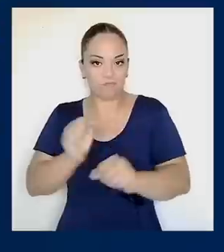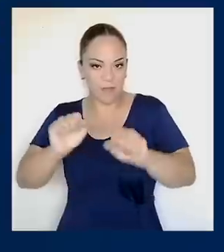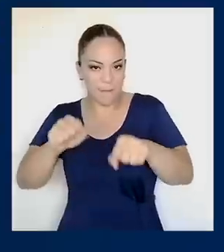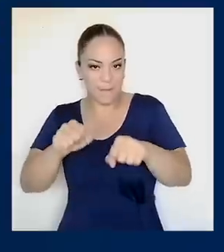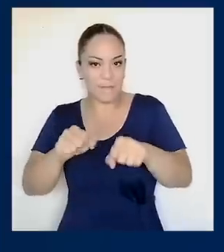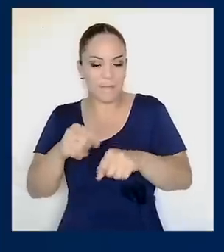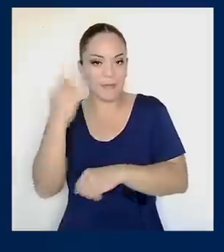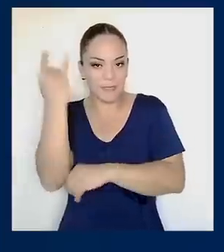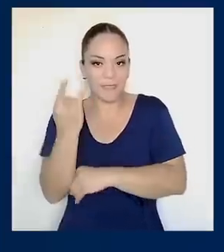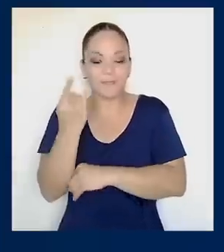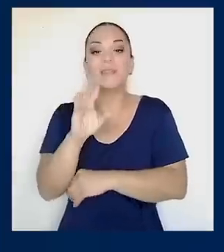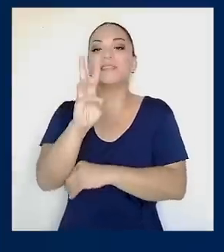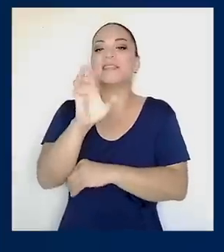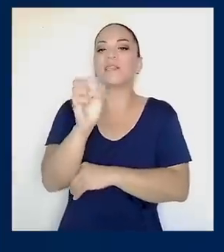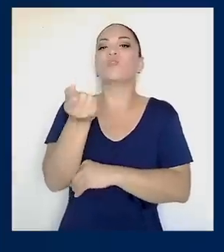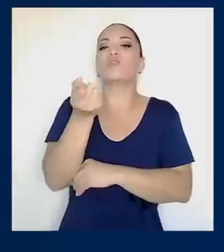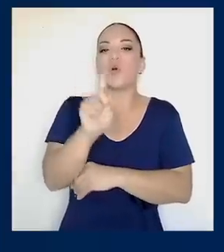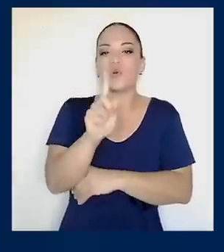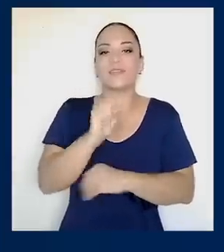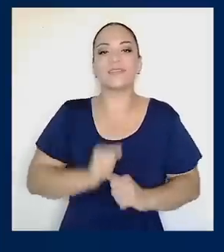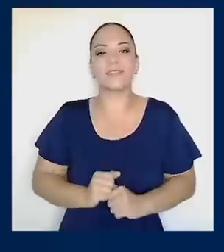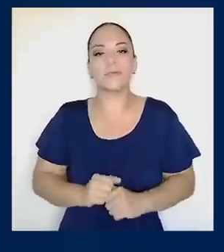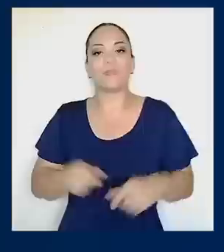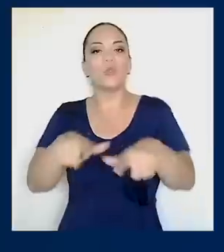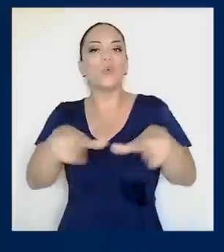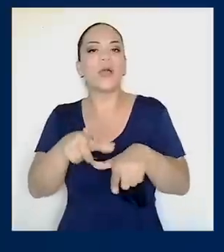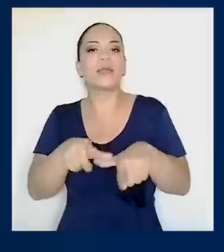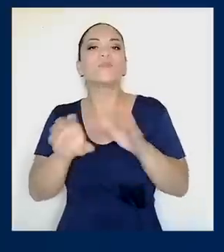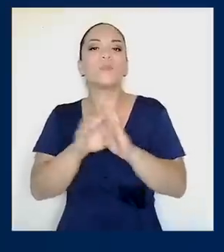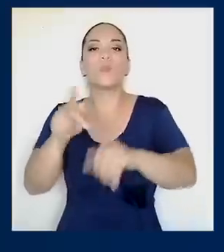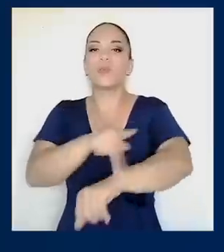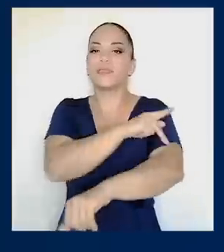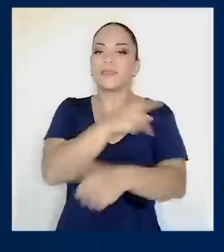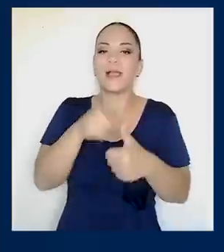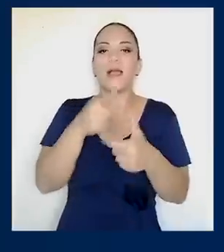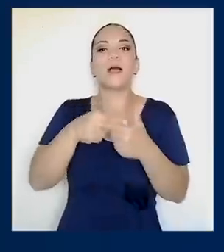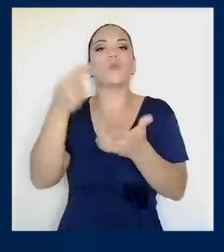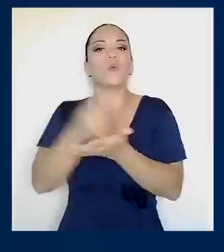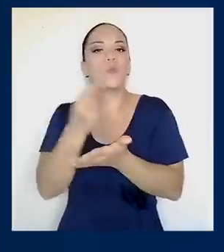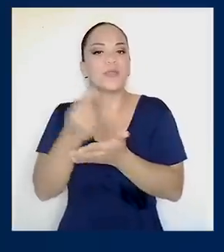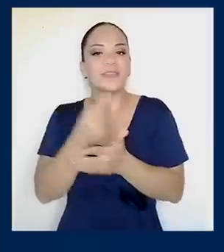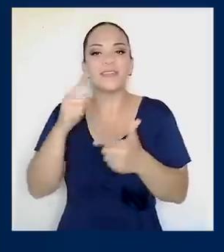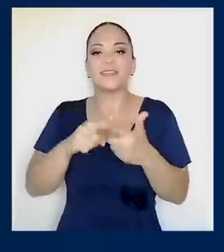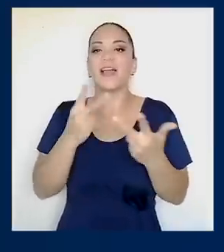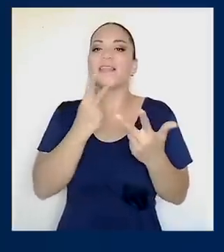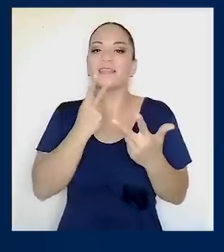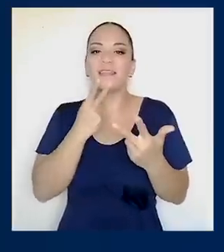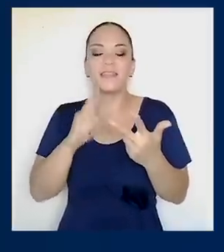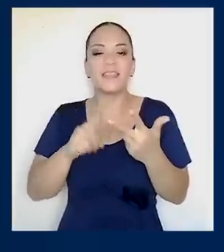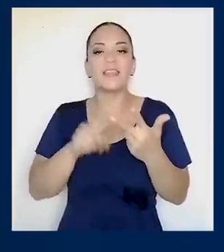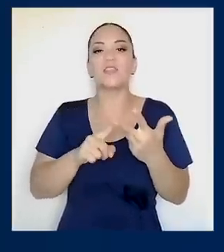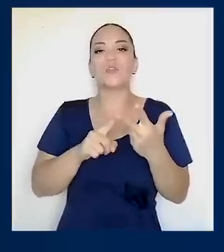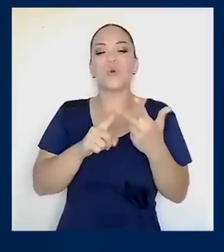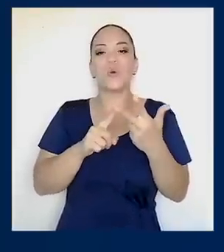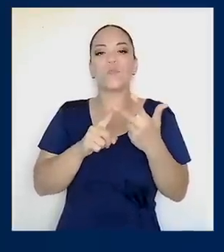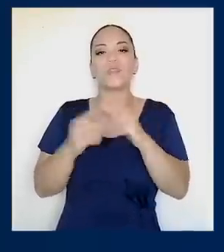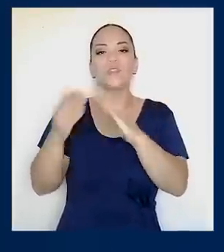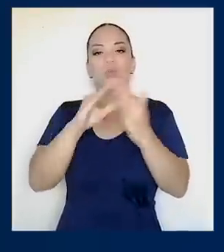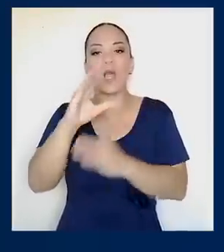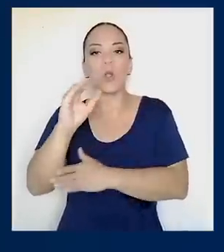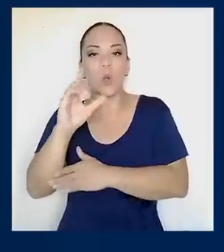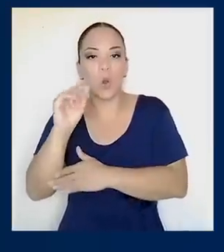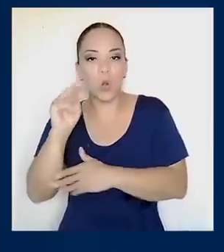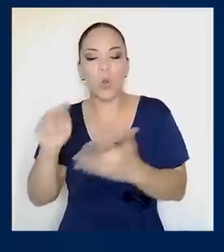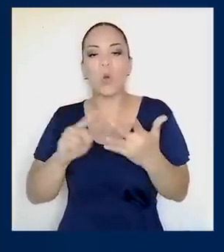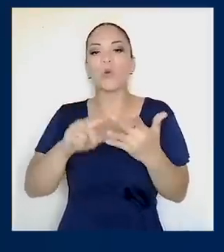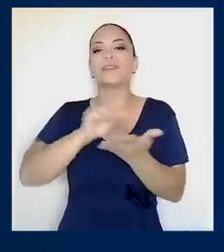banda son 611 y están en lugares como Puriscal, Guaycochea, Atillo, Ciudad Colón,